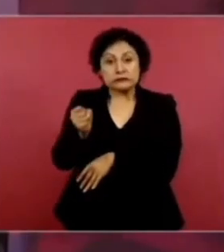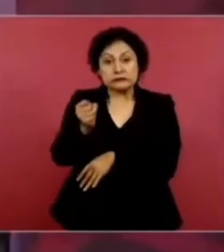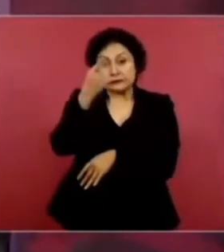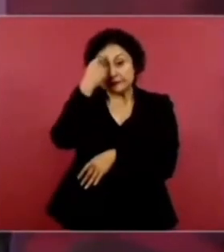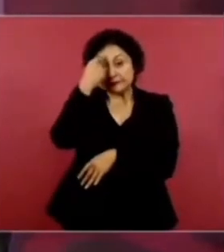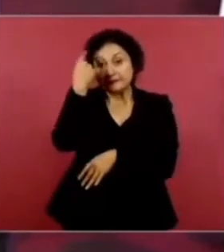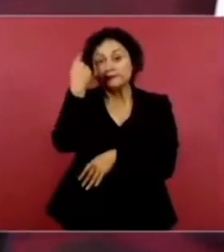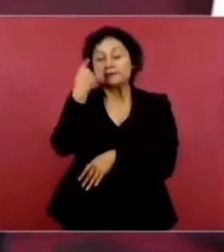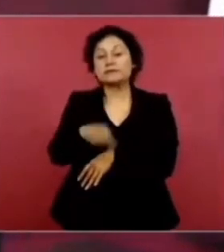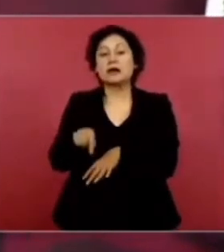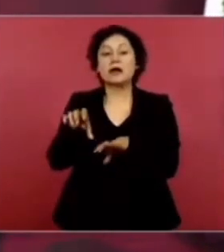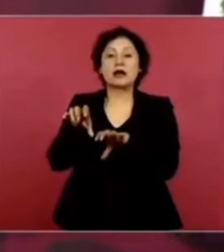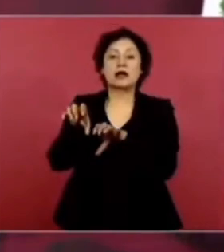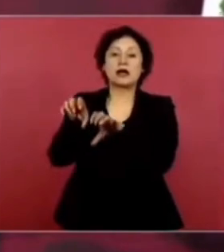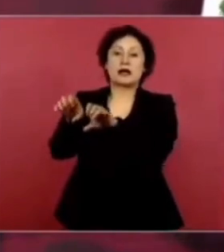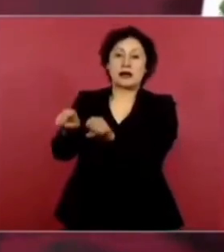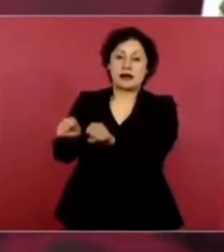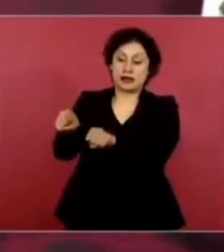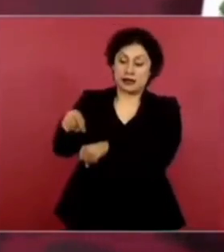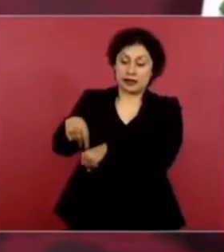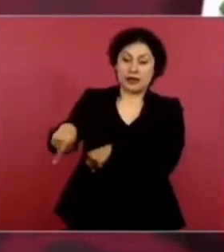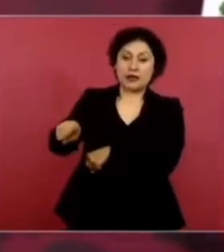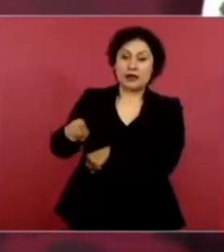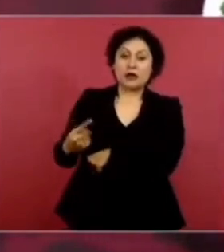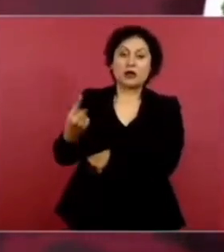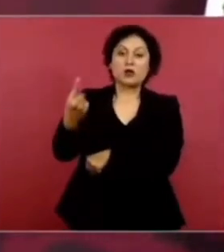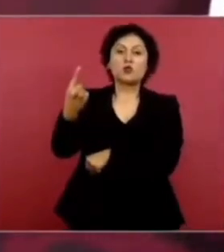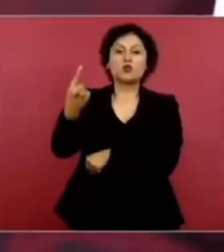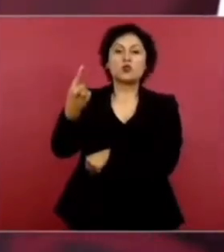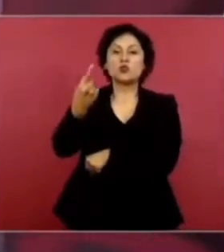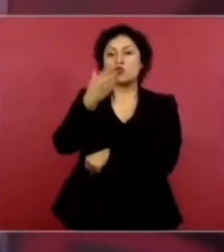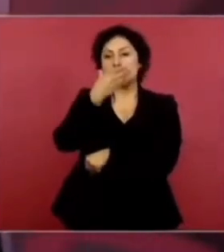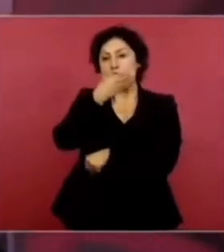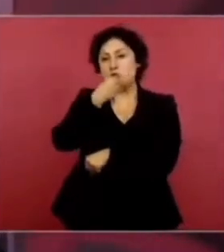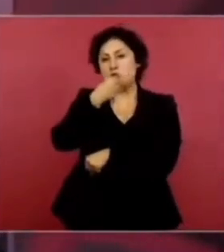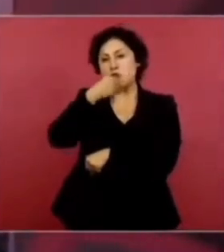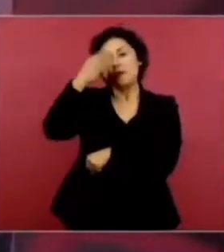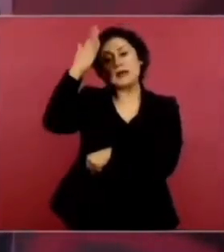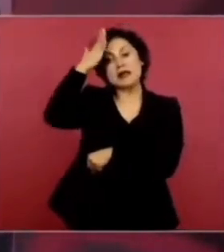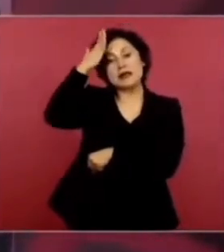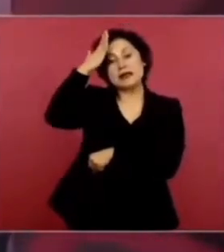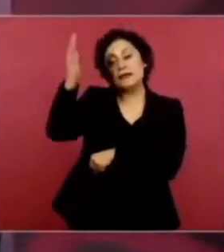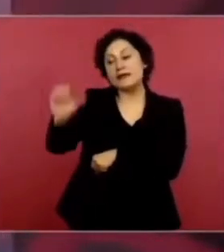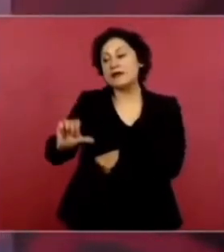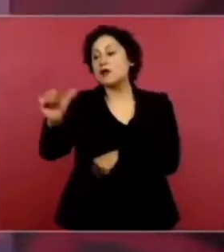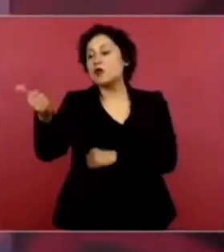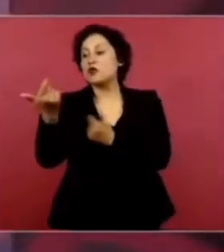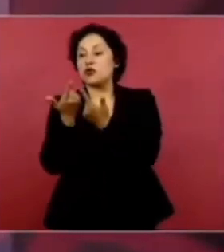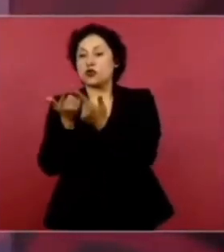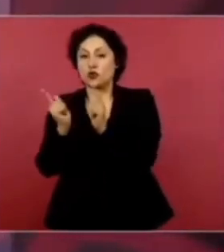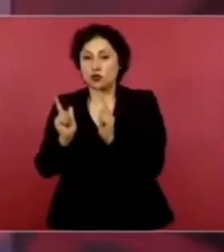A detener. A un líder. De otro grupo. A un pueblo.